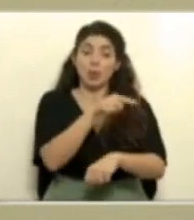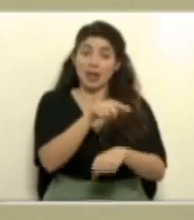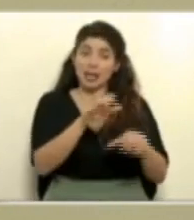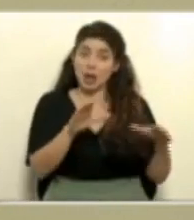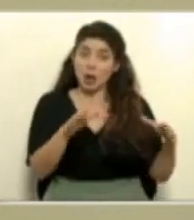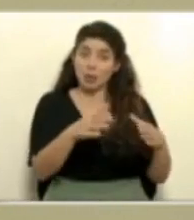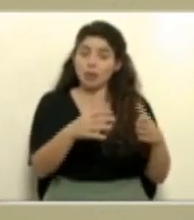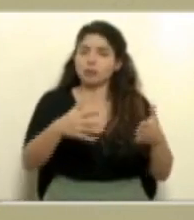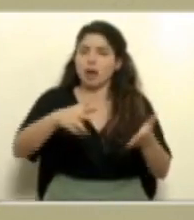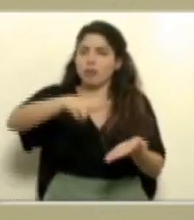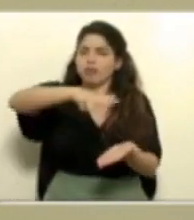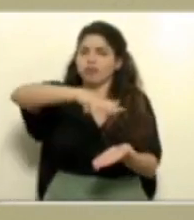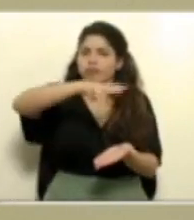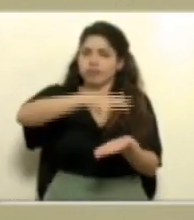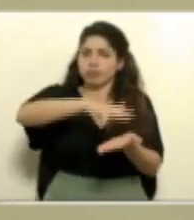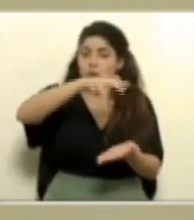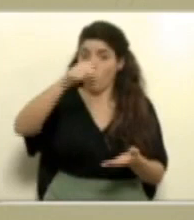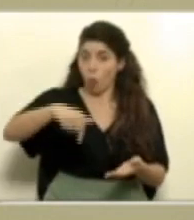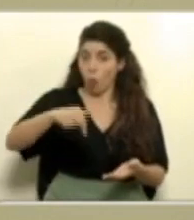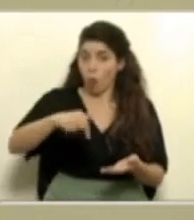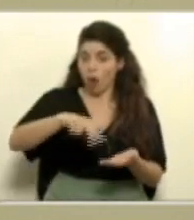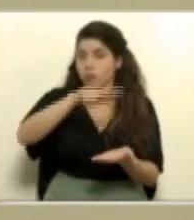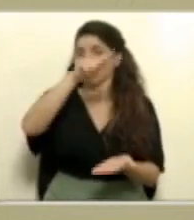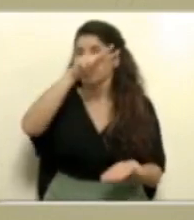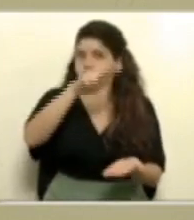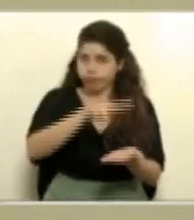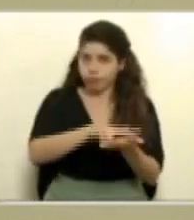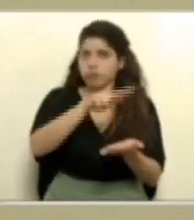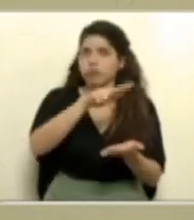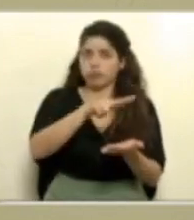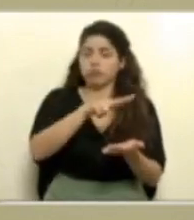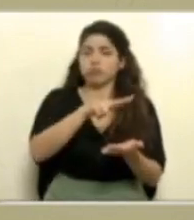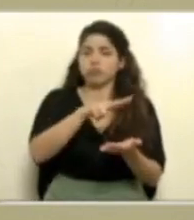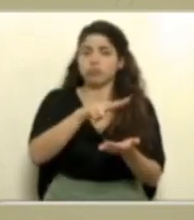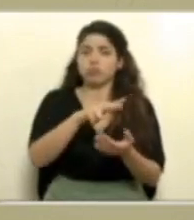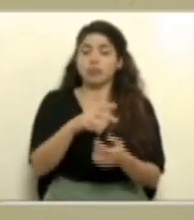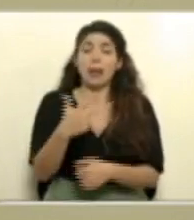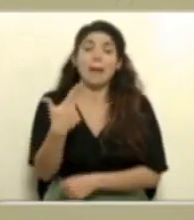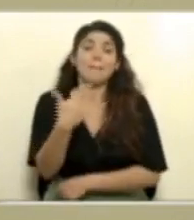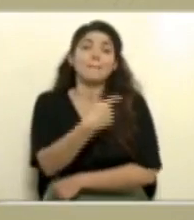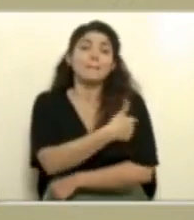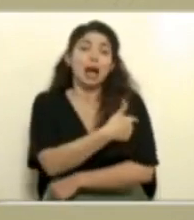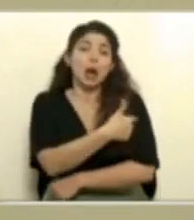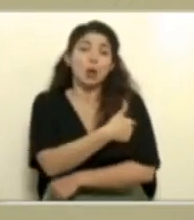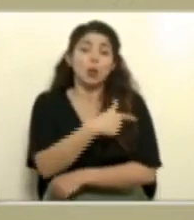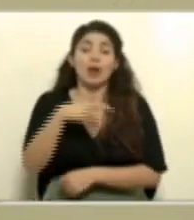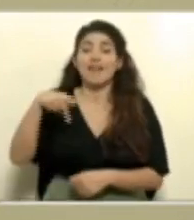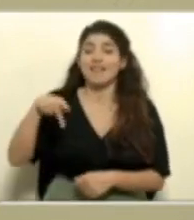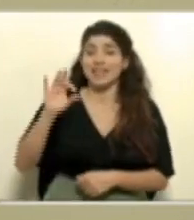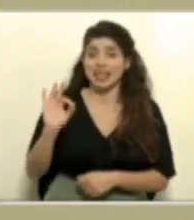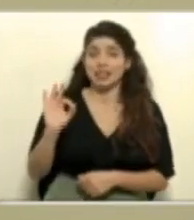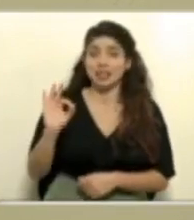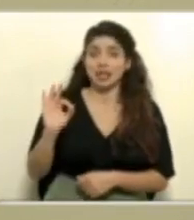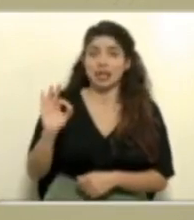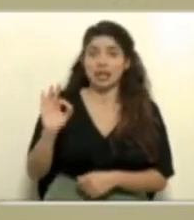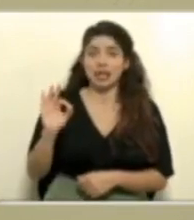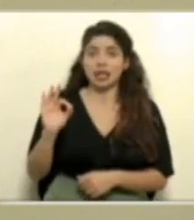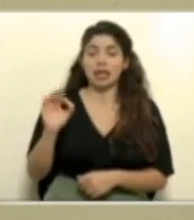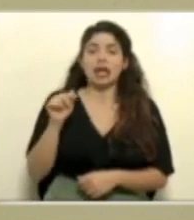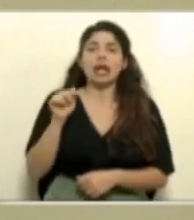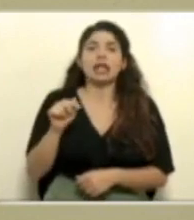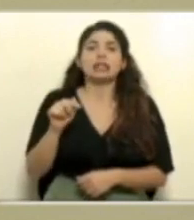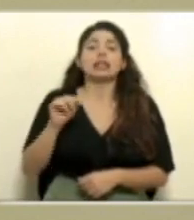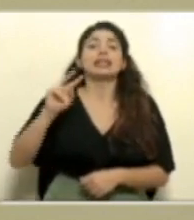avaló el día de hoy aplicar la vacuna de Pfizer como